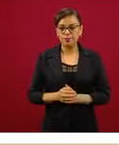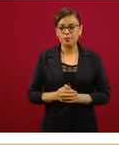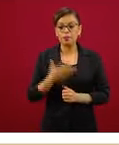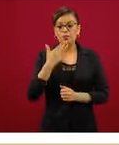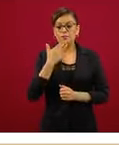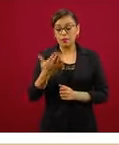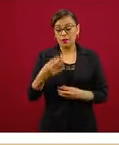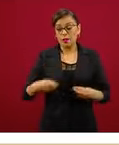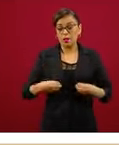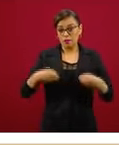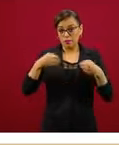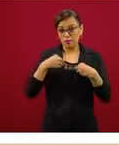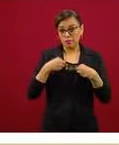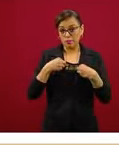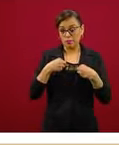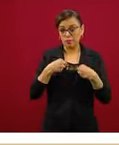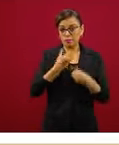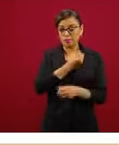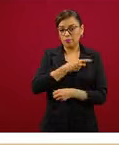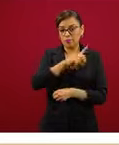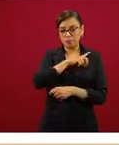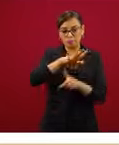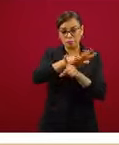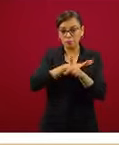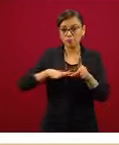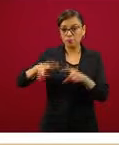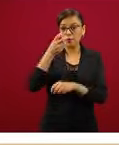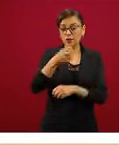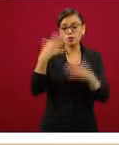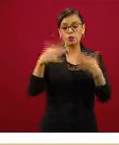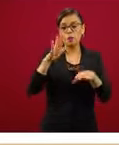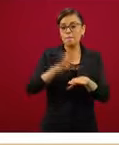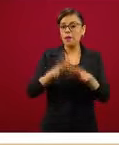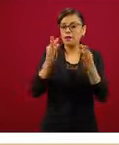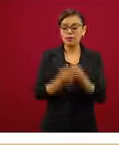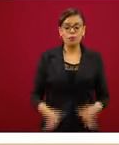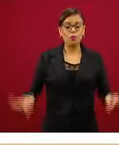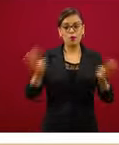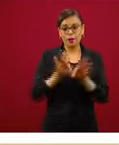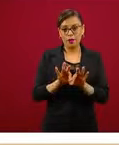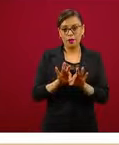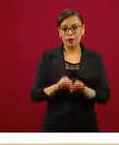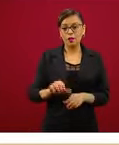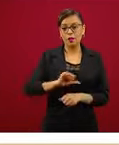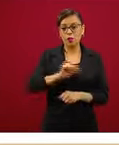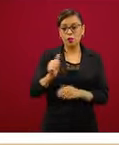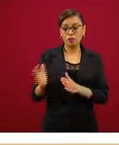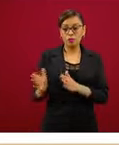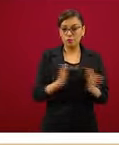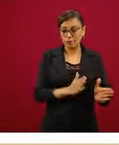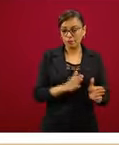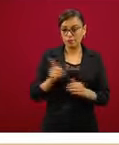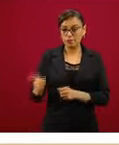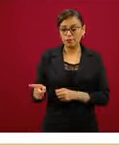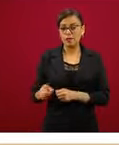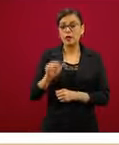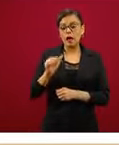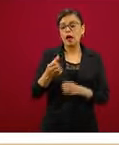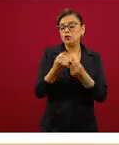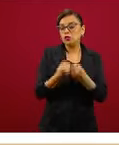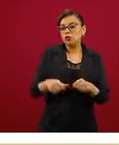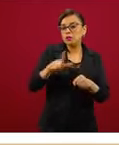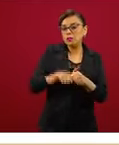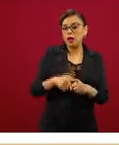luego la vida, que es el prioritario, y por el otro lado está el bienestar social y el económico,